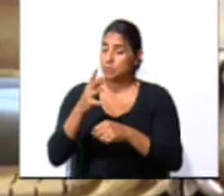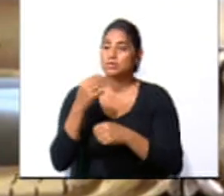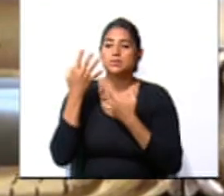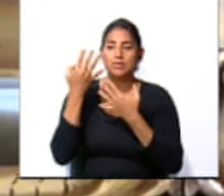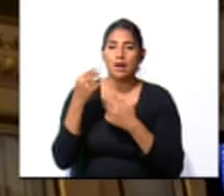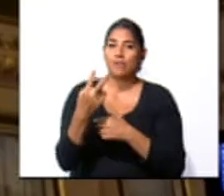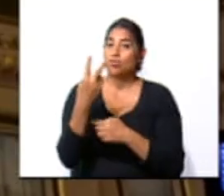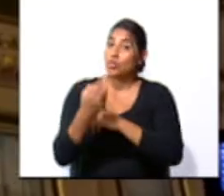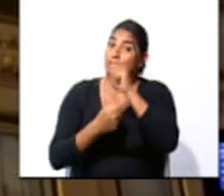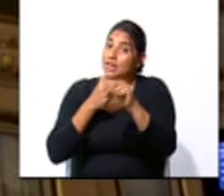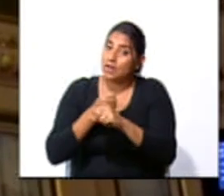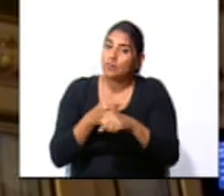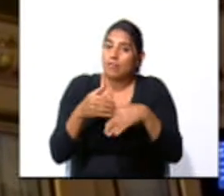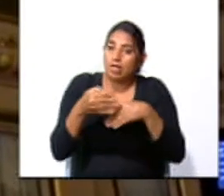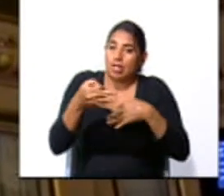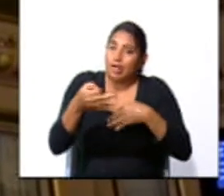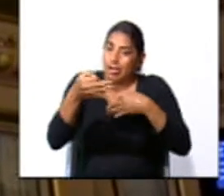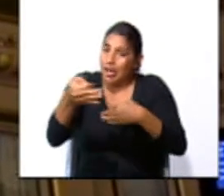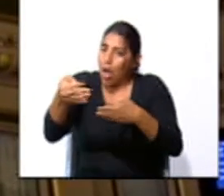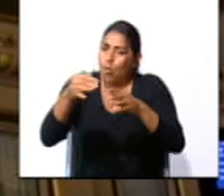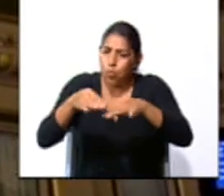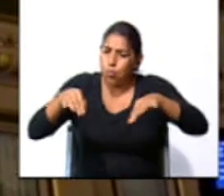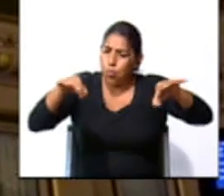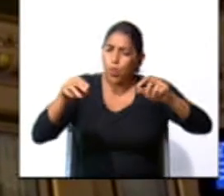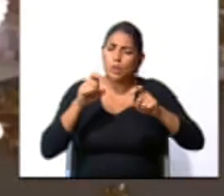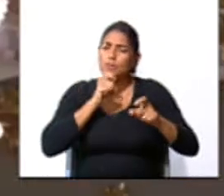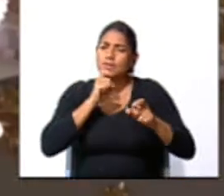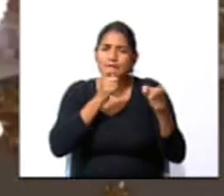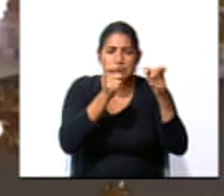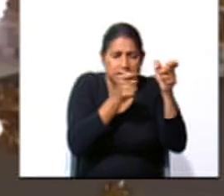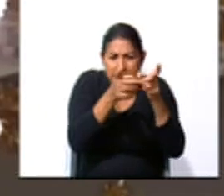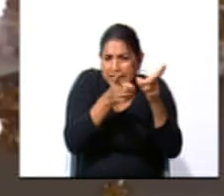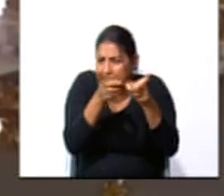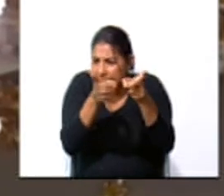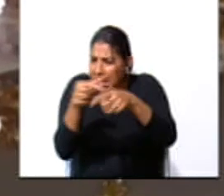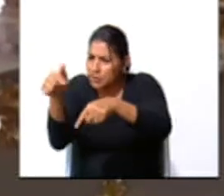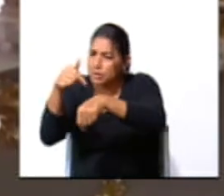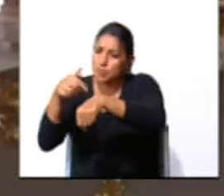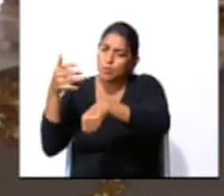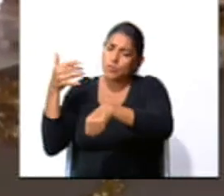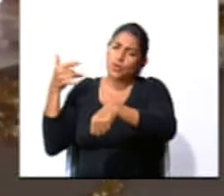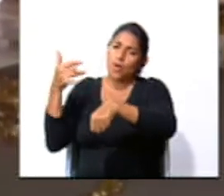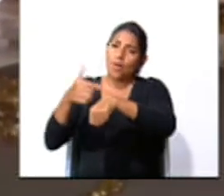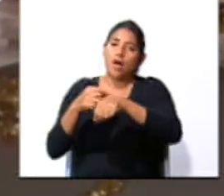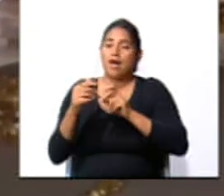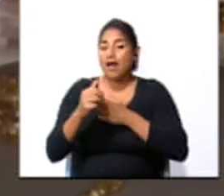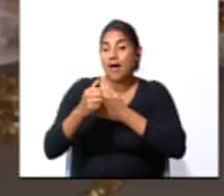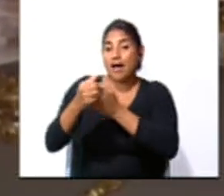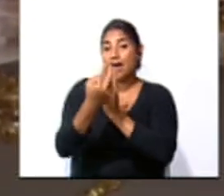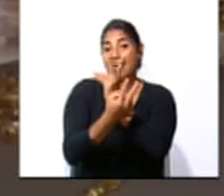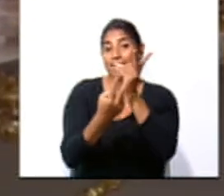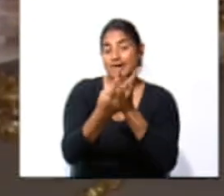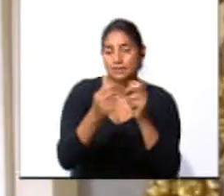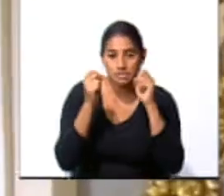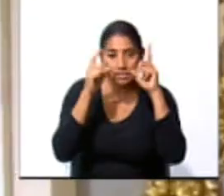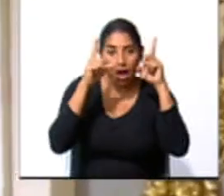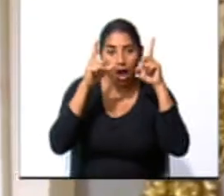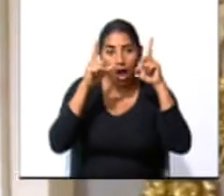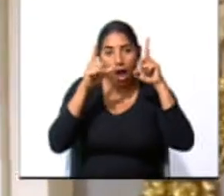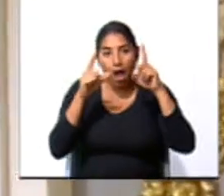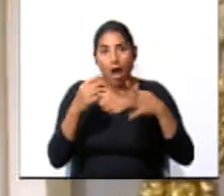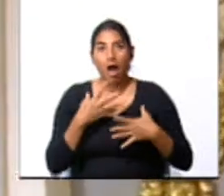fuesen dos, pero la obra era demasiado complicada para la época. En la visita guiada te vas a sorprender de la